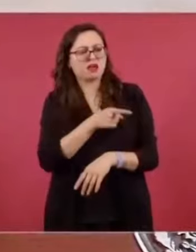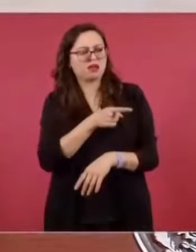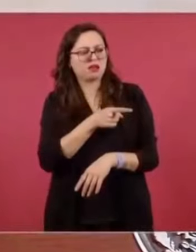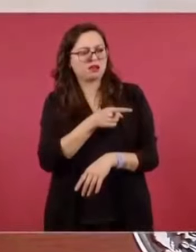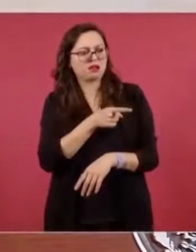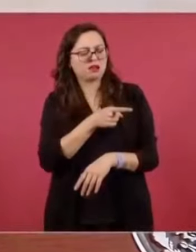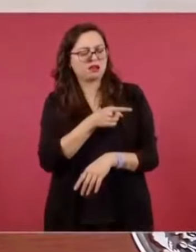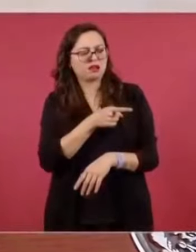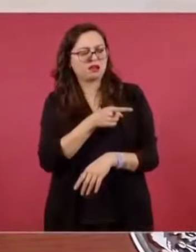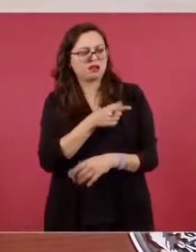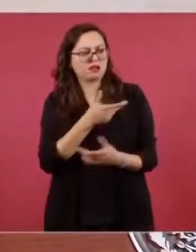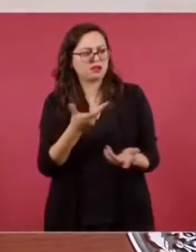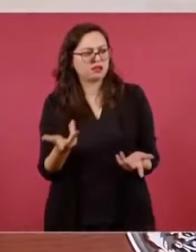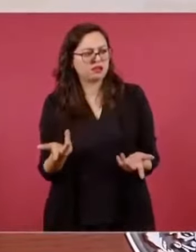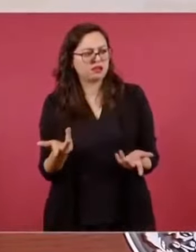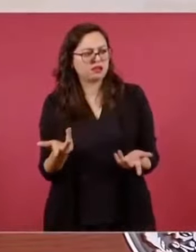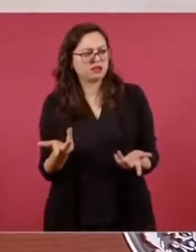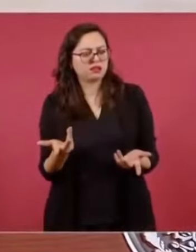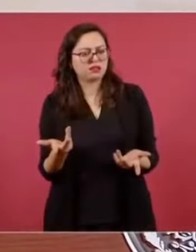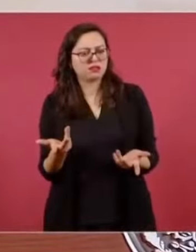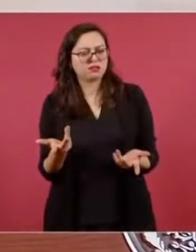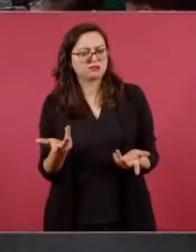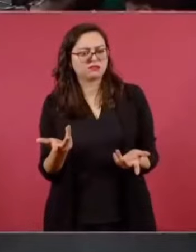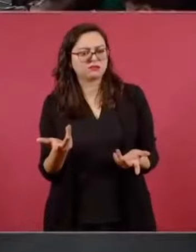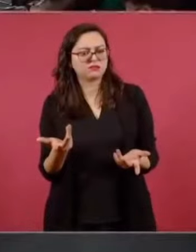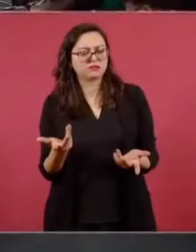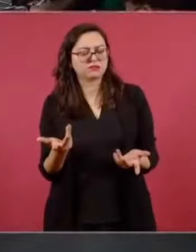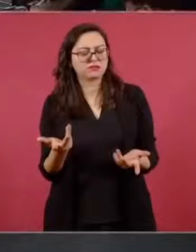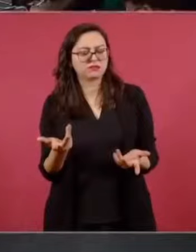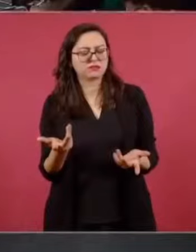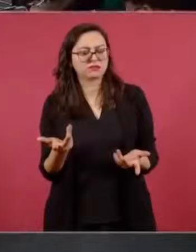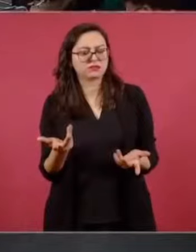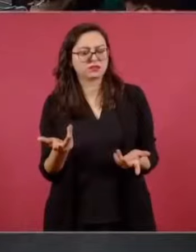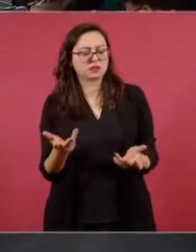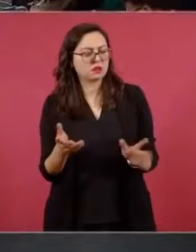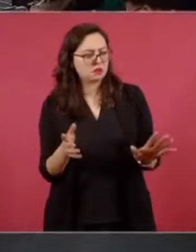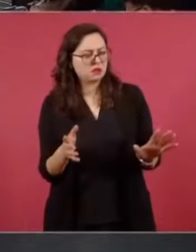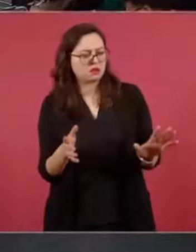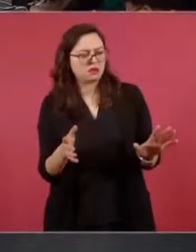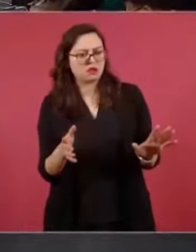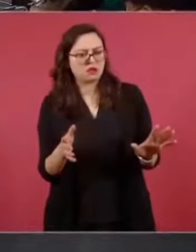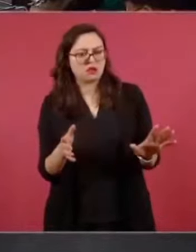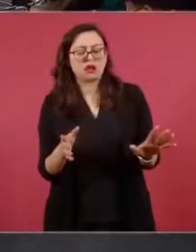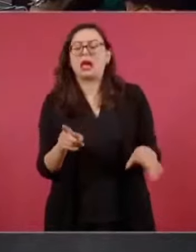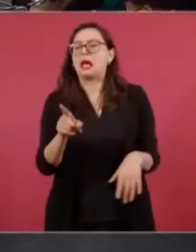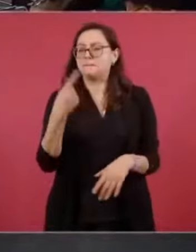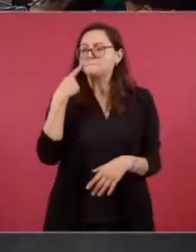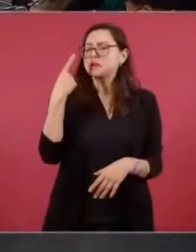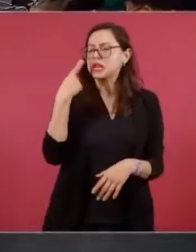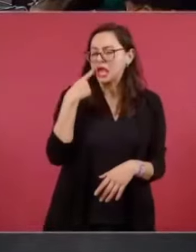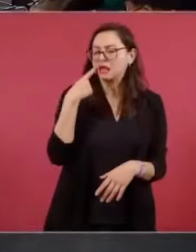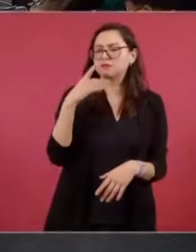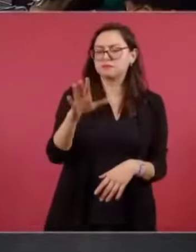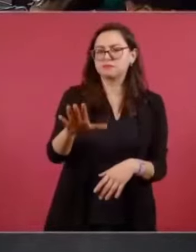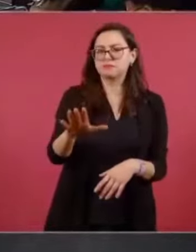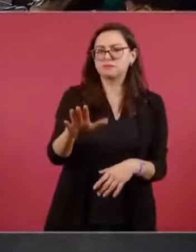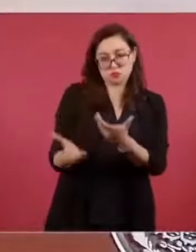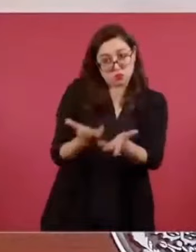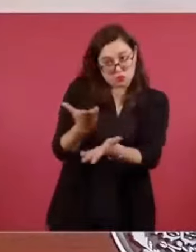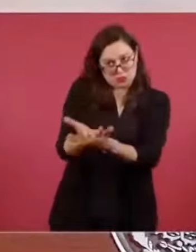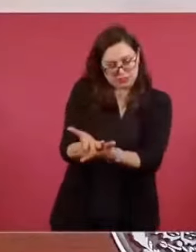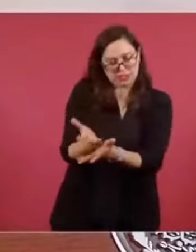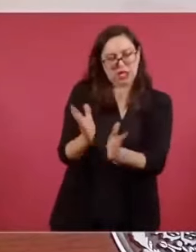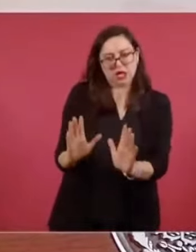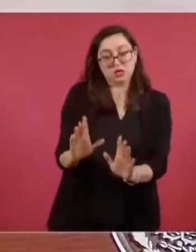Y luego en La Paz, en el día de hoy. ¿Al último corte cuántos tenían? Pero puede ser, si te parece, si te parece, que